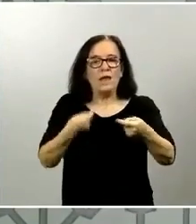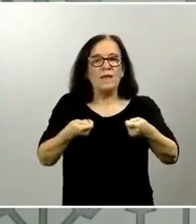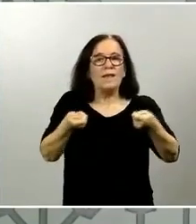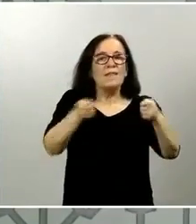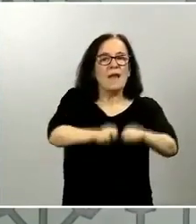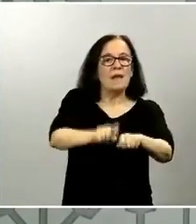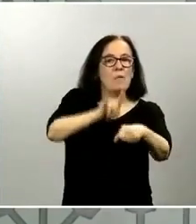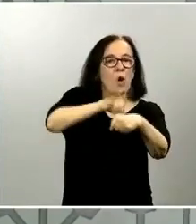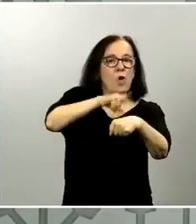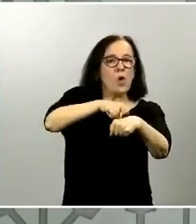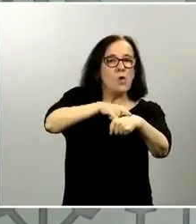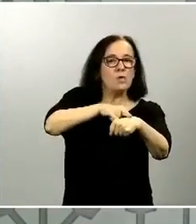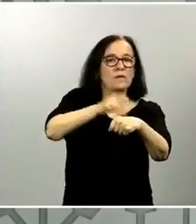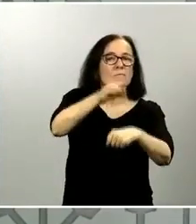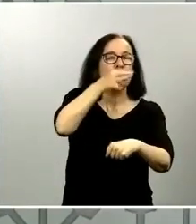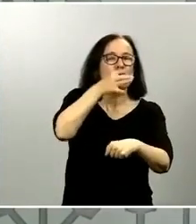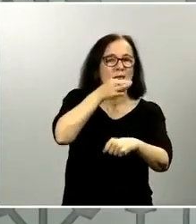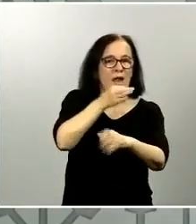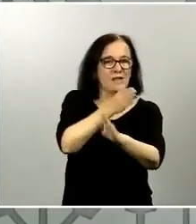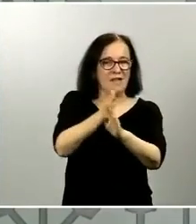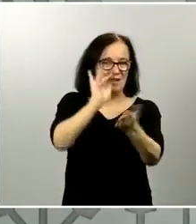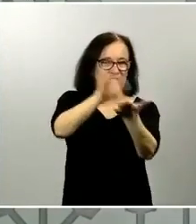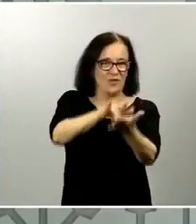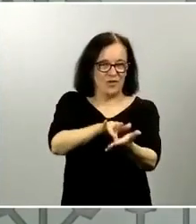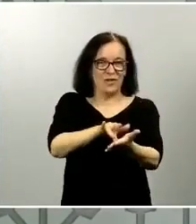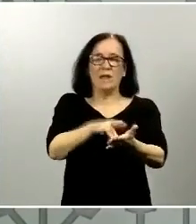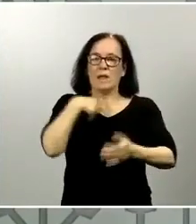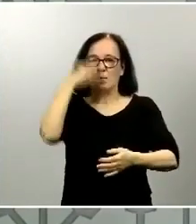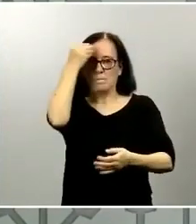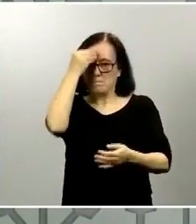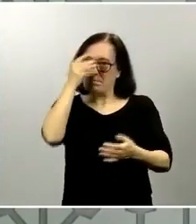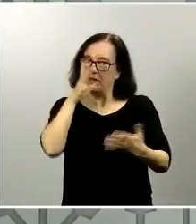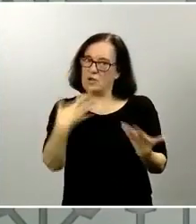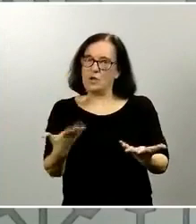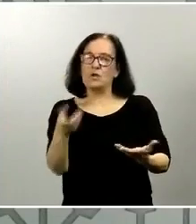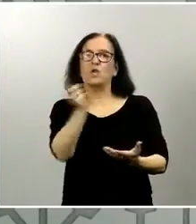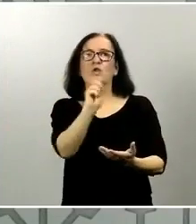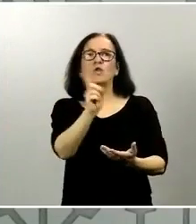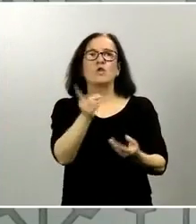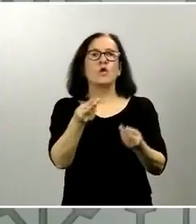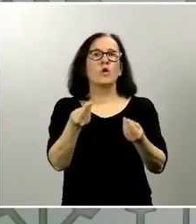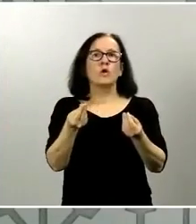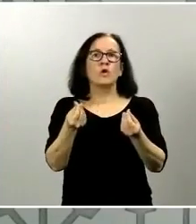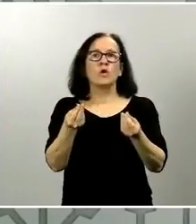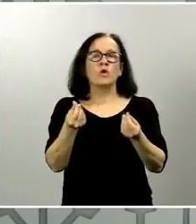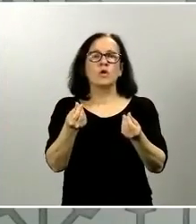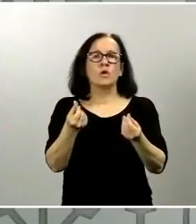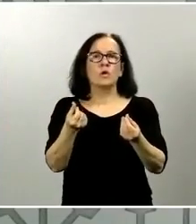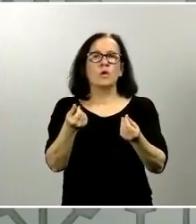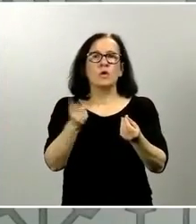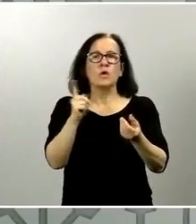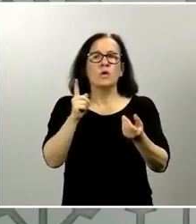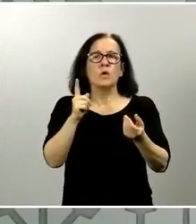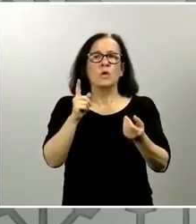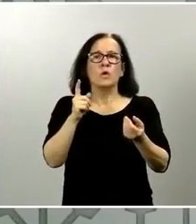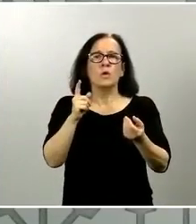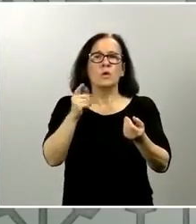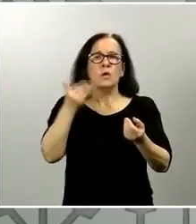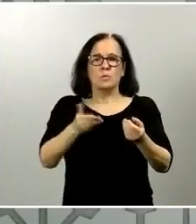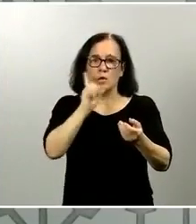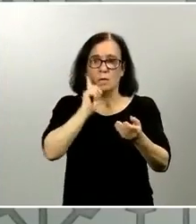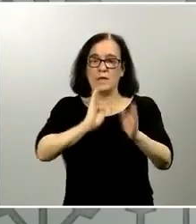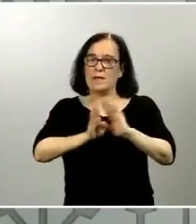lunes por la tarde entonces creemos que en principio no tiene mayor importancia más que seguir